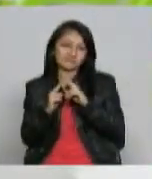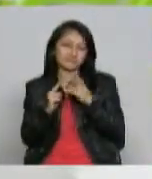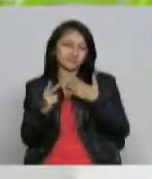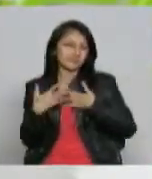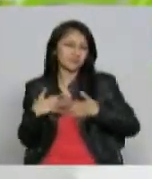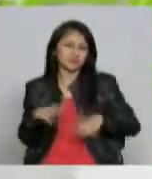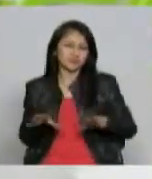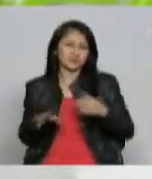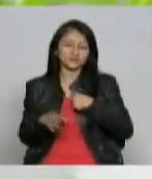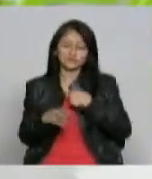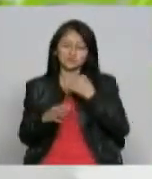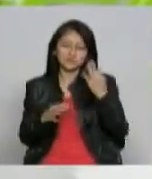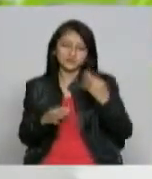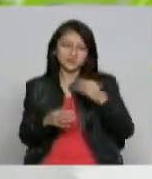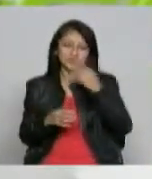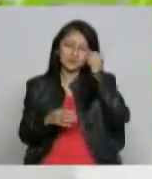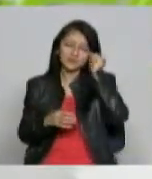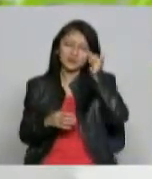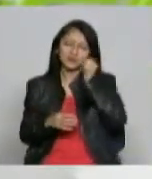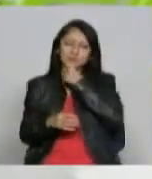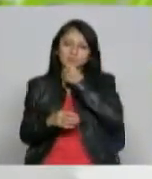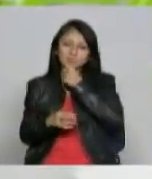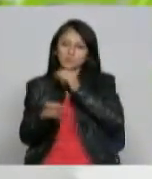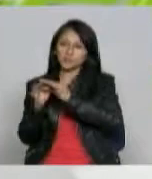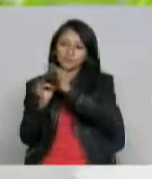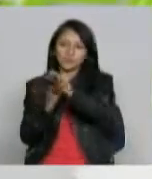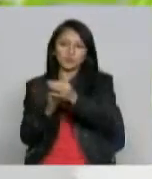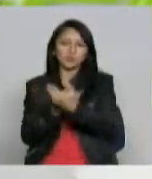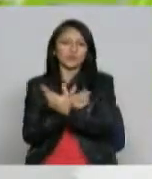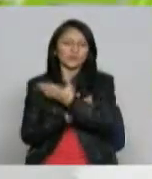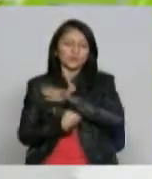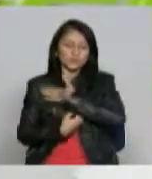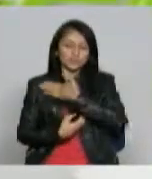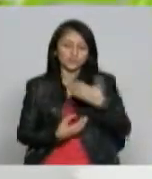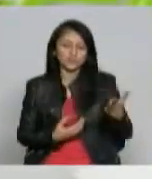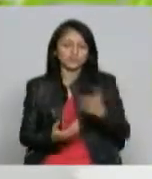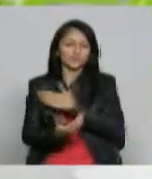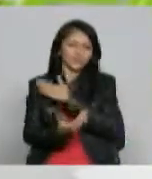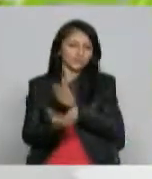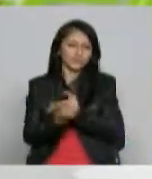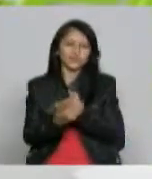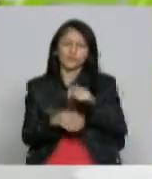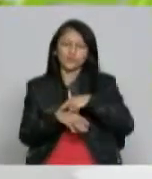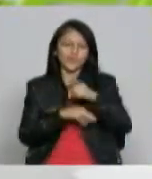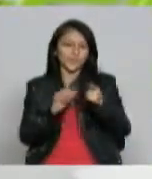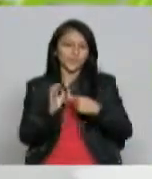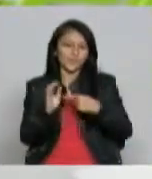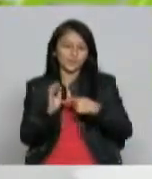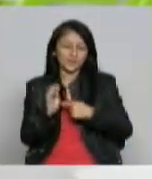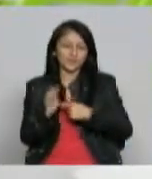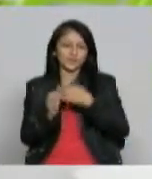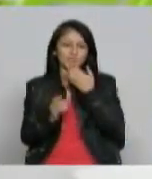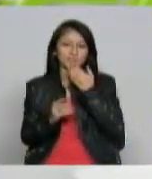siempre he creído que la disponibilidad de los periodistas de los municipios es total cuando uno le dicen periodista mira tengo la posibilidad de poder grabarse a la de prensa el jueves y